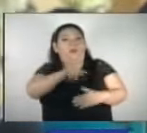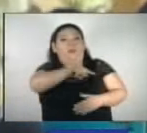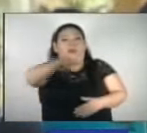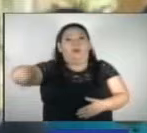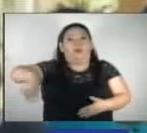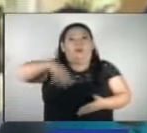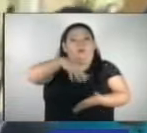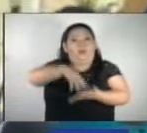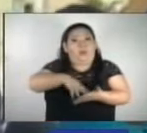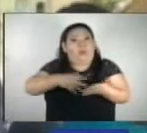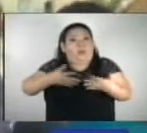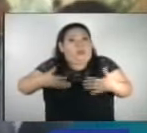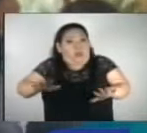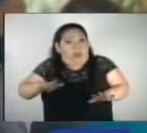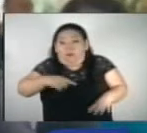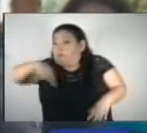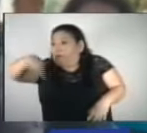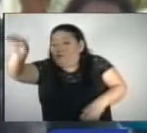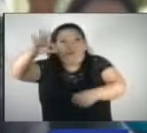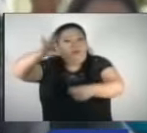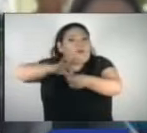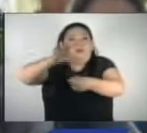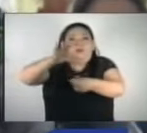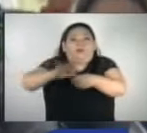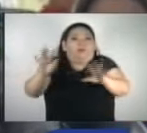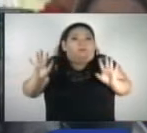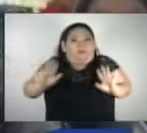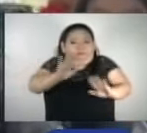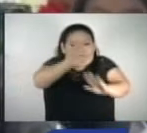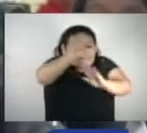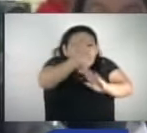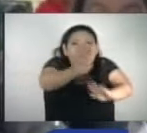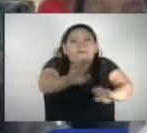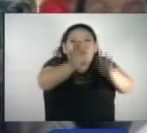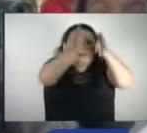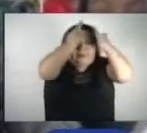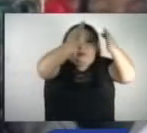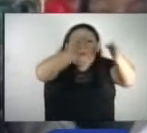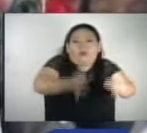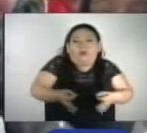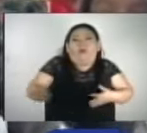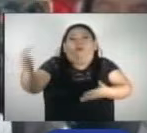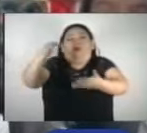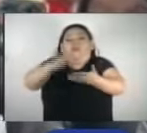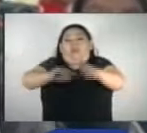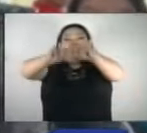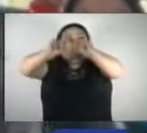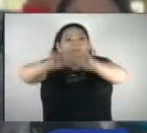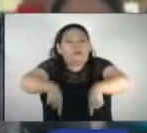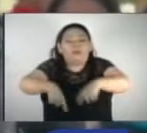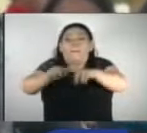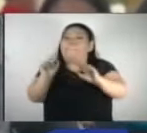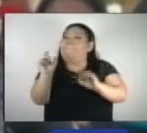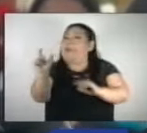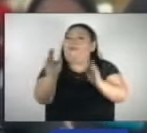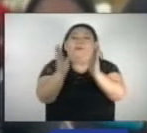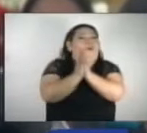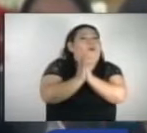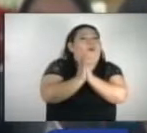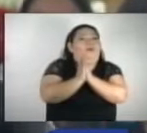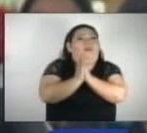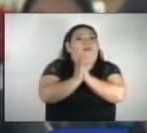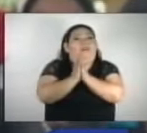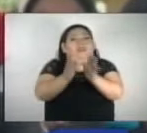la población. La población salió a votar y hay que respetarlo. Estar pidiendo nulidades, perdonen la expresión,